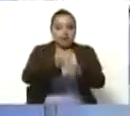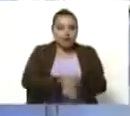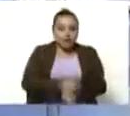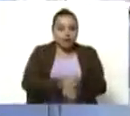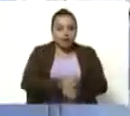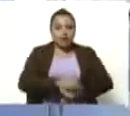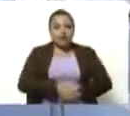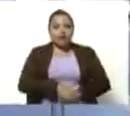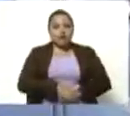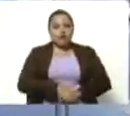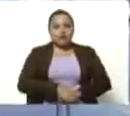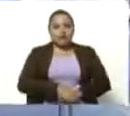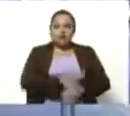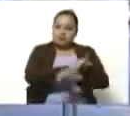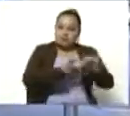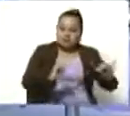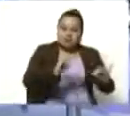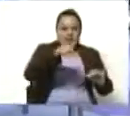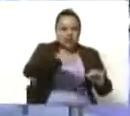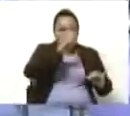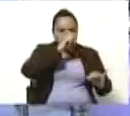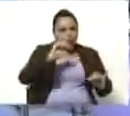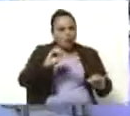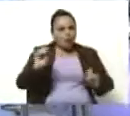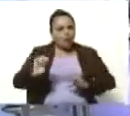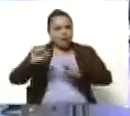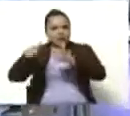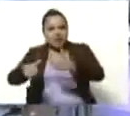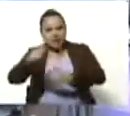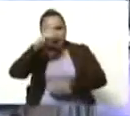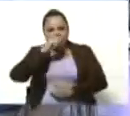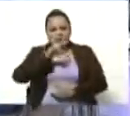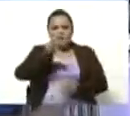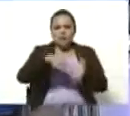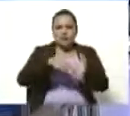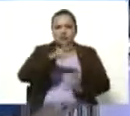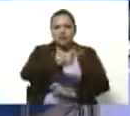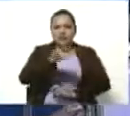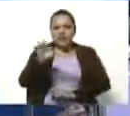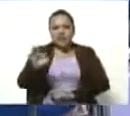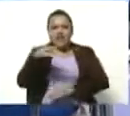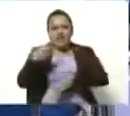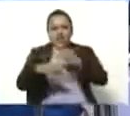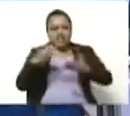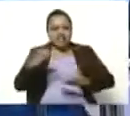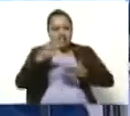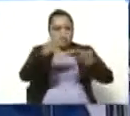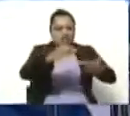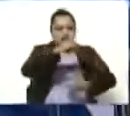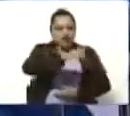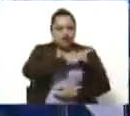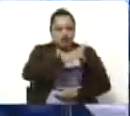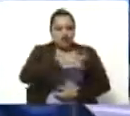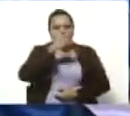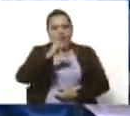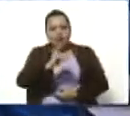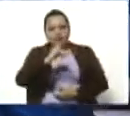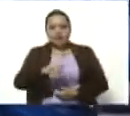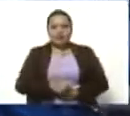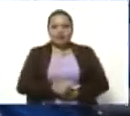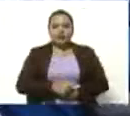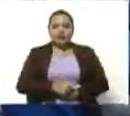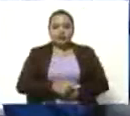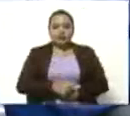año, o a principio del año 2023, hacer la entrega formal ya de los premios, que consiste en un reconocimiento